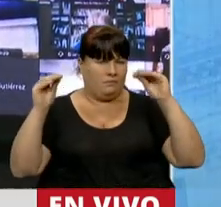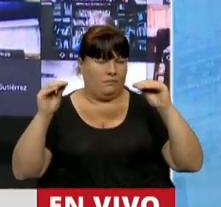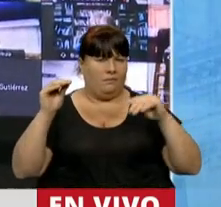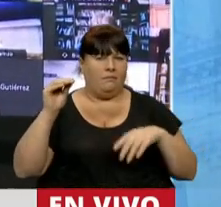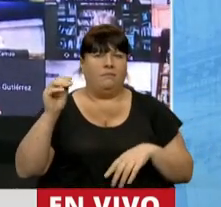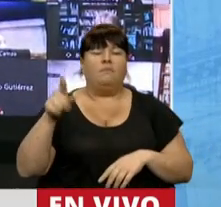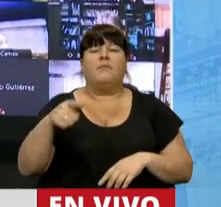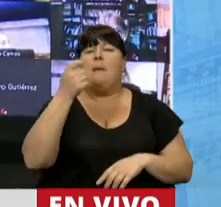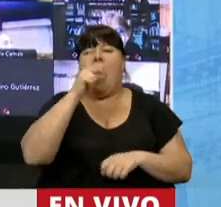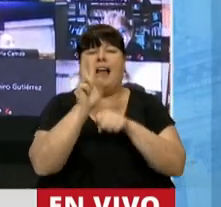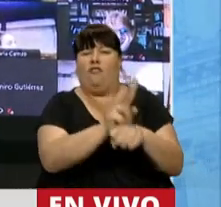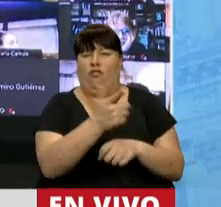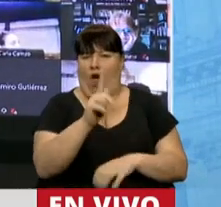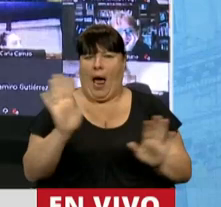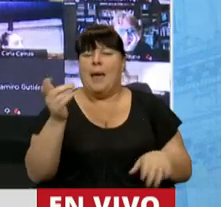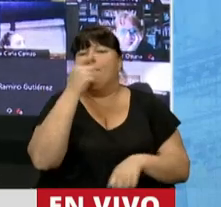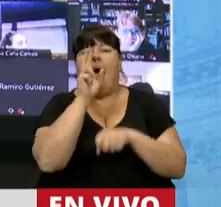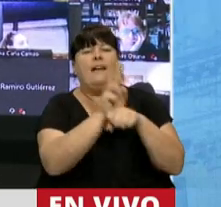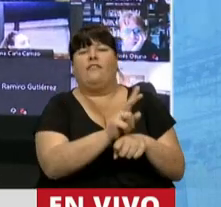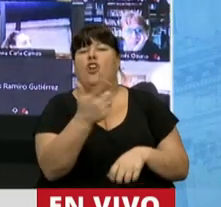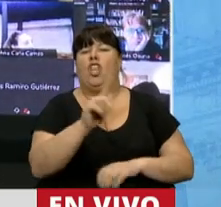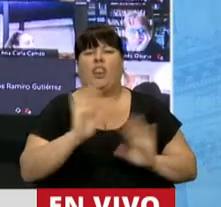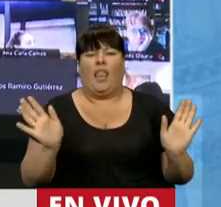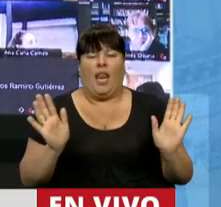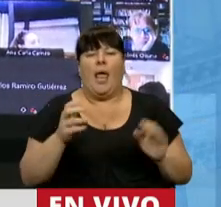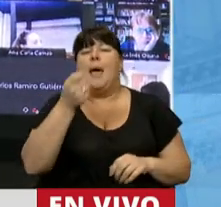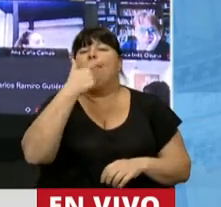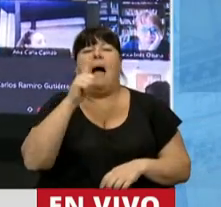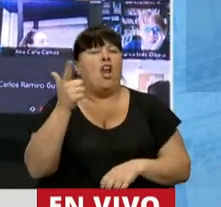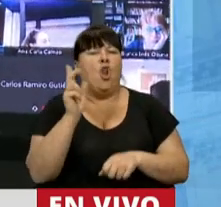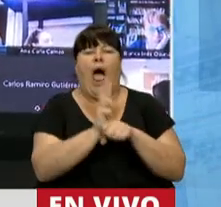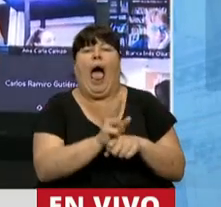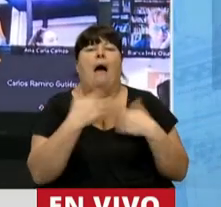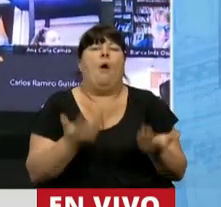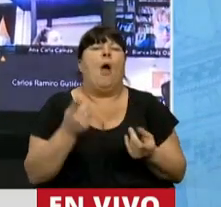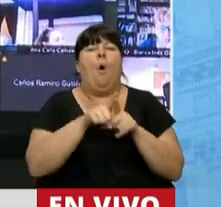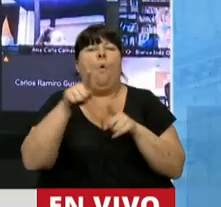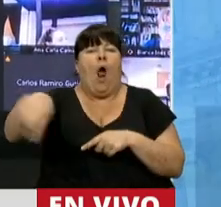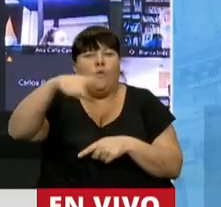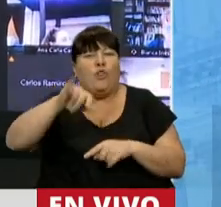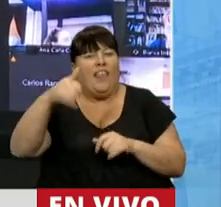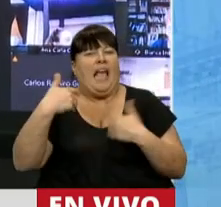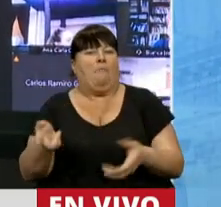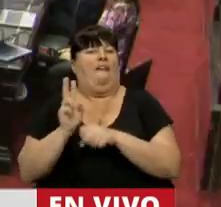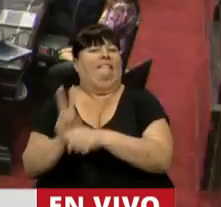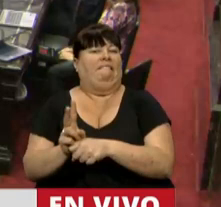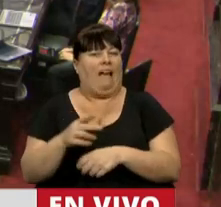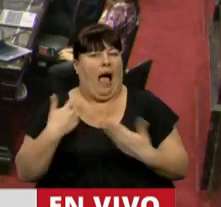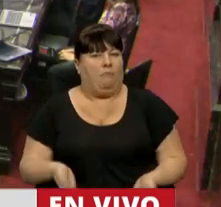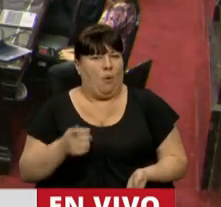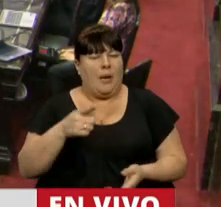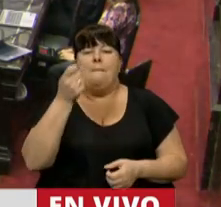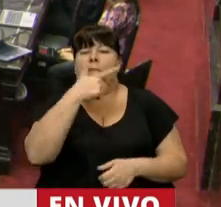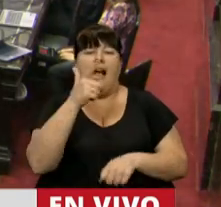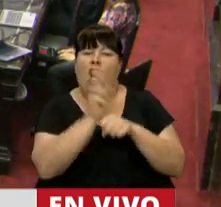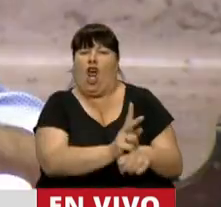Mauricio está sin fueros, querido. Mauricio está sin fueros. Mauricio no tuvo que usar los fueros como lo usaron los suyos. Mauricio